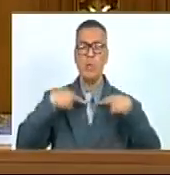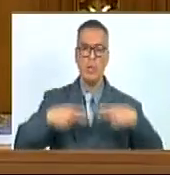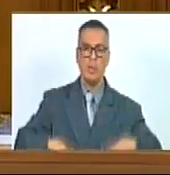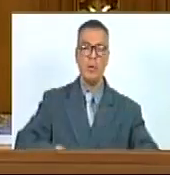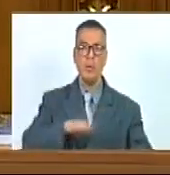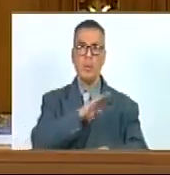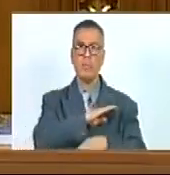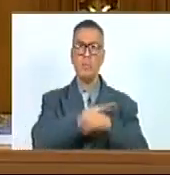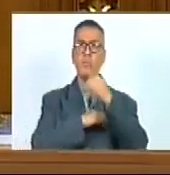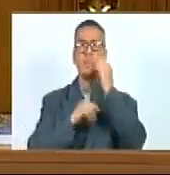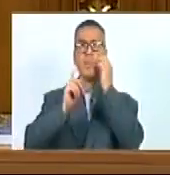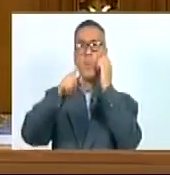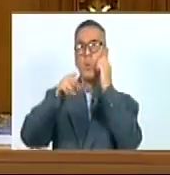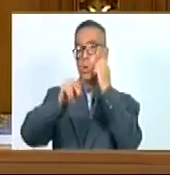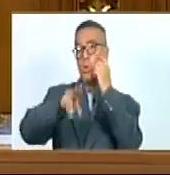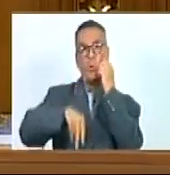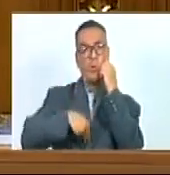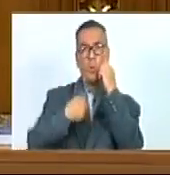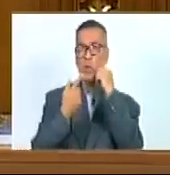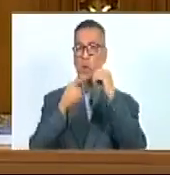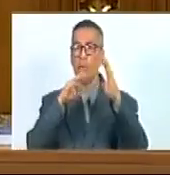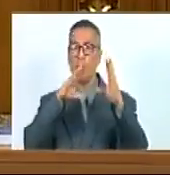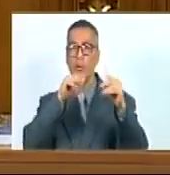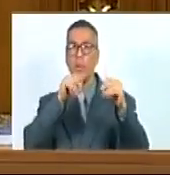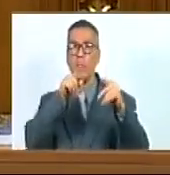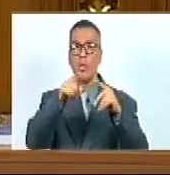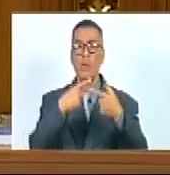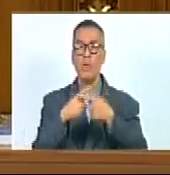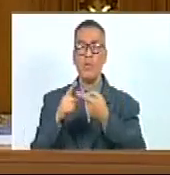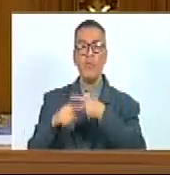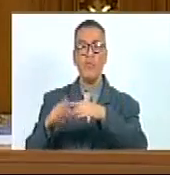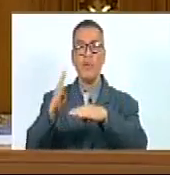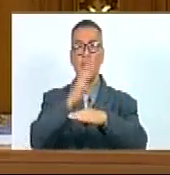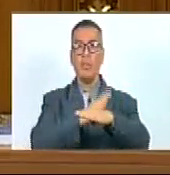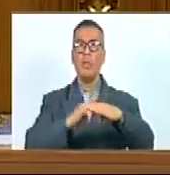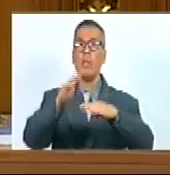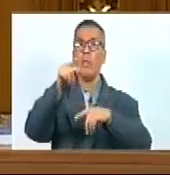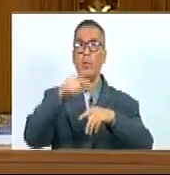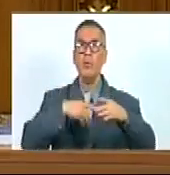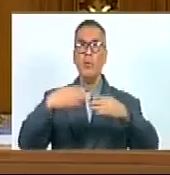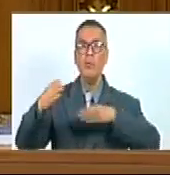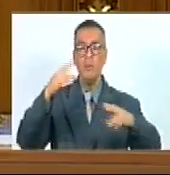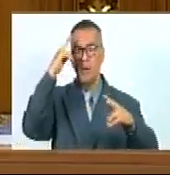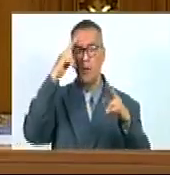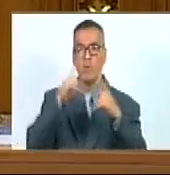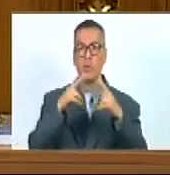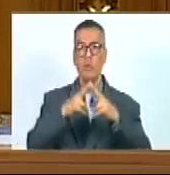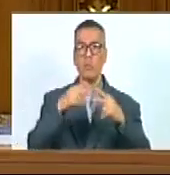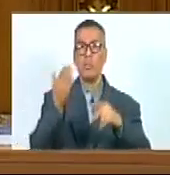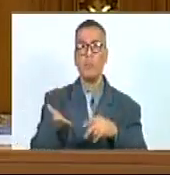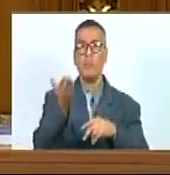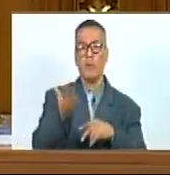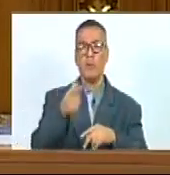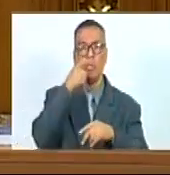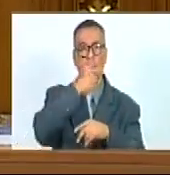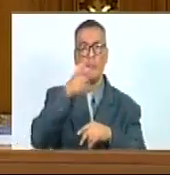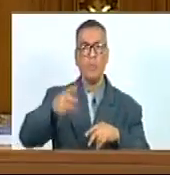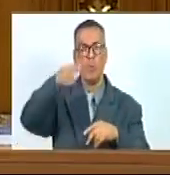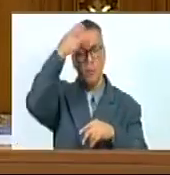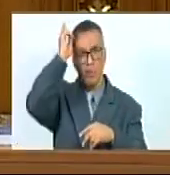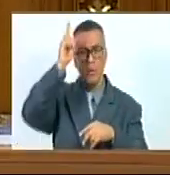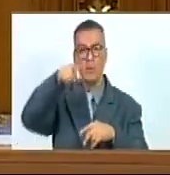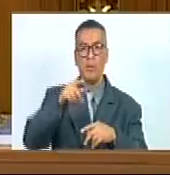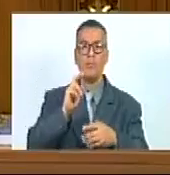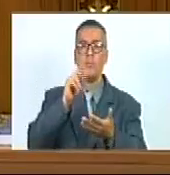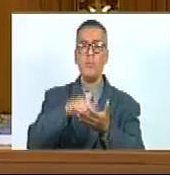misma Porque no podemos hablar De biodiversidad Sin reconocer el importante papel De los pueblos indígenas Para